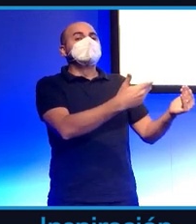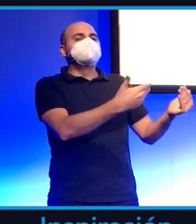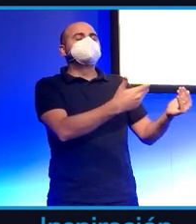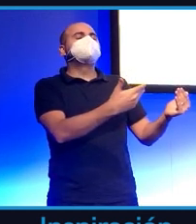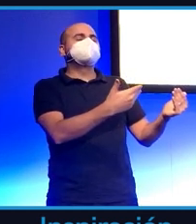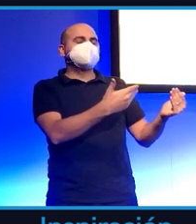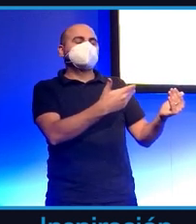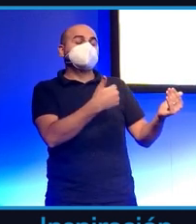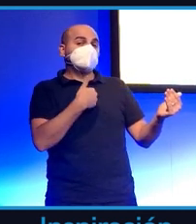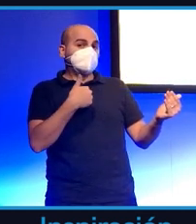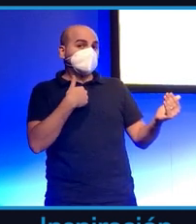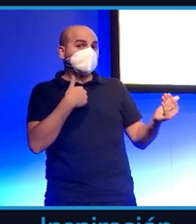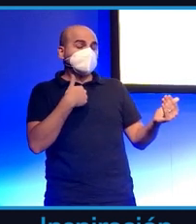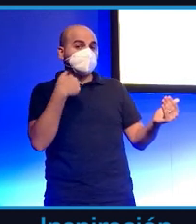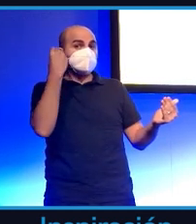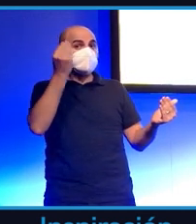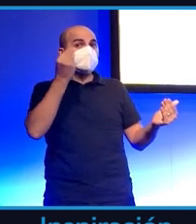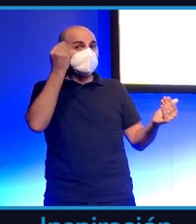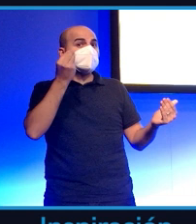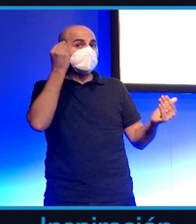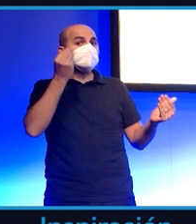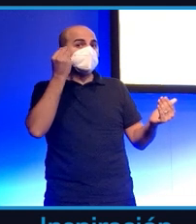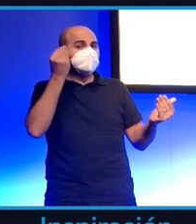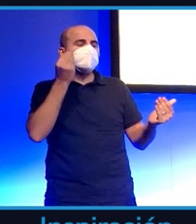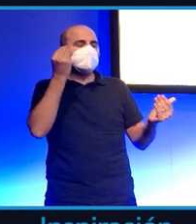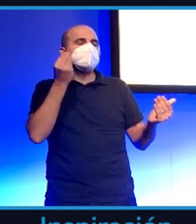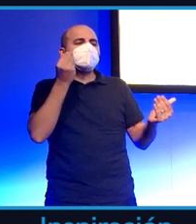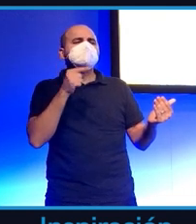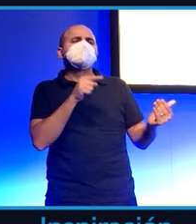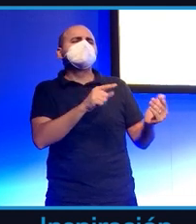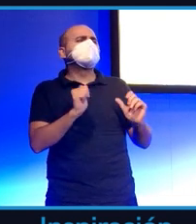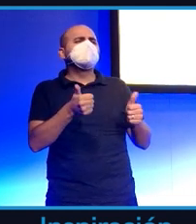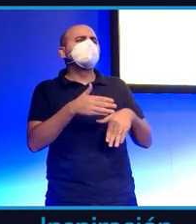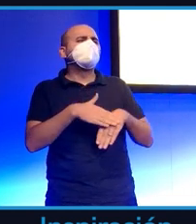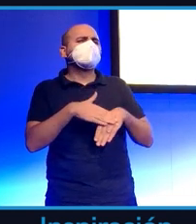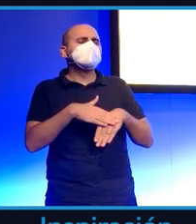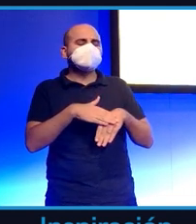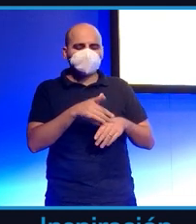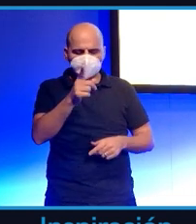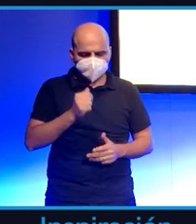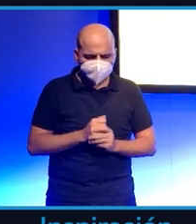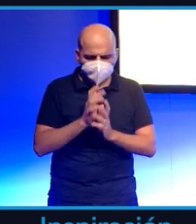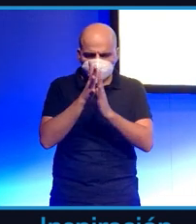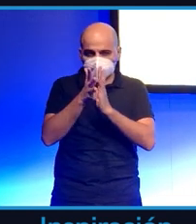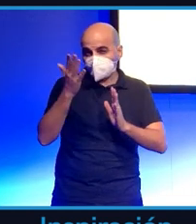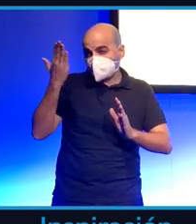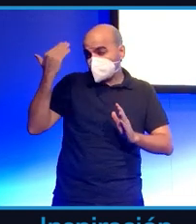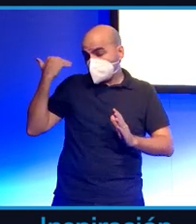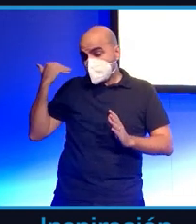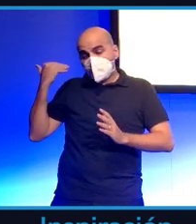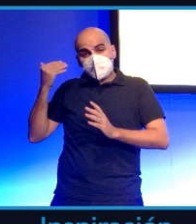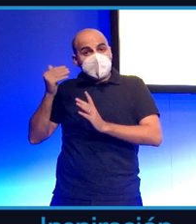yo creo que también surge como consecuencia de algo que ha ocurrido especialmente en los últimos años y es que desde el periodismo